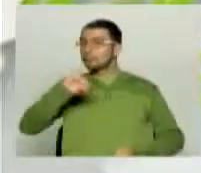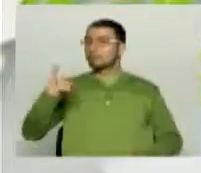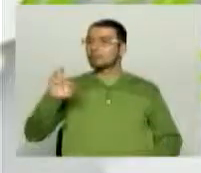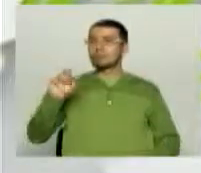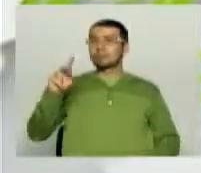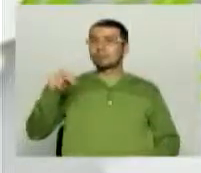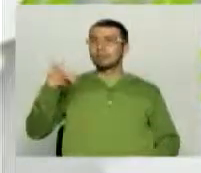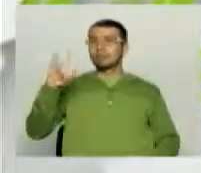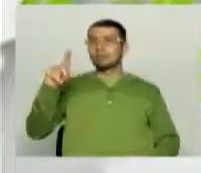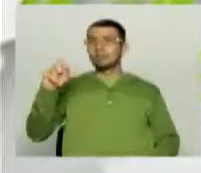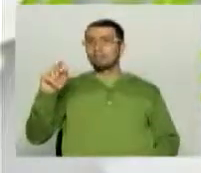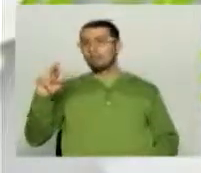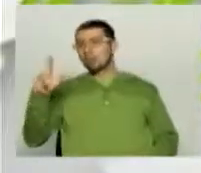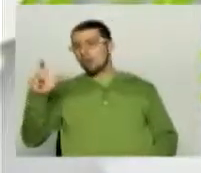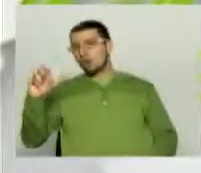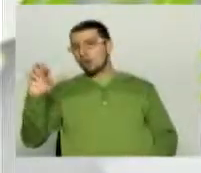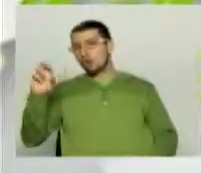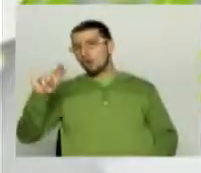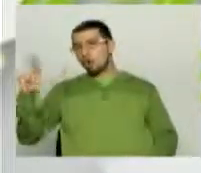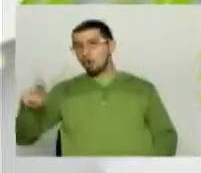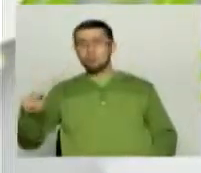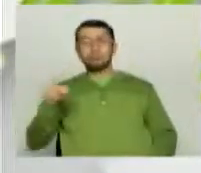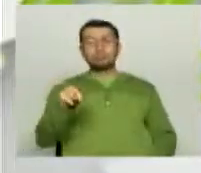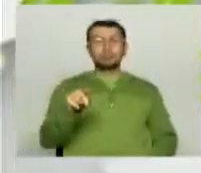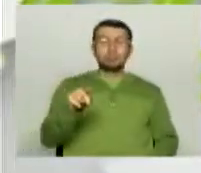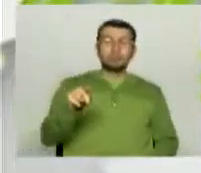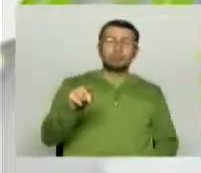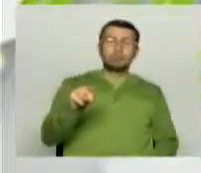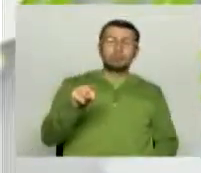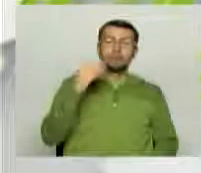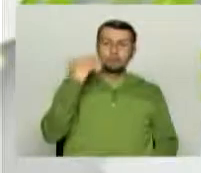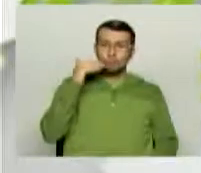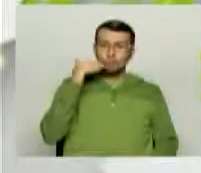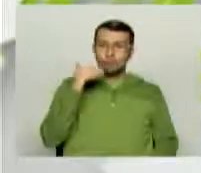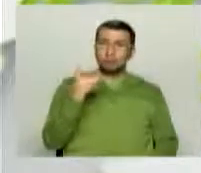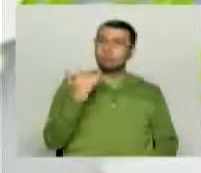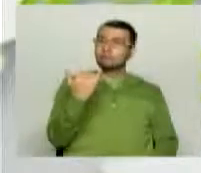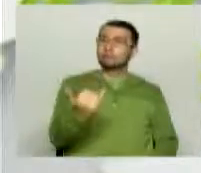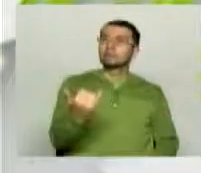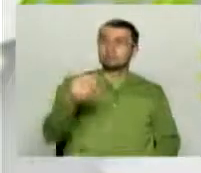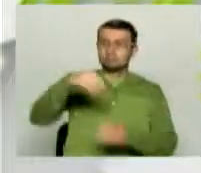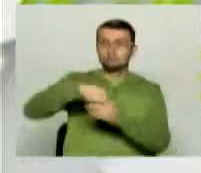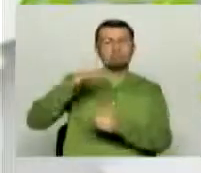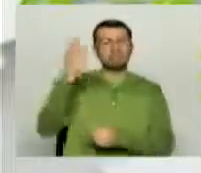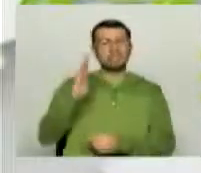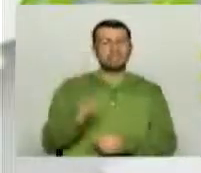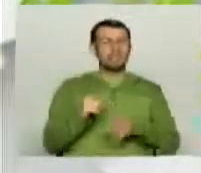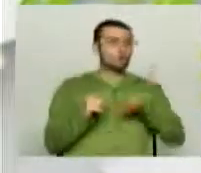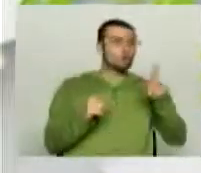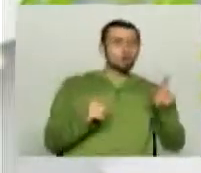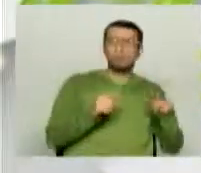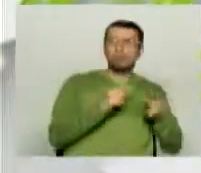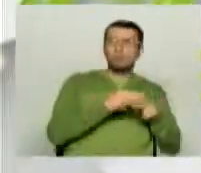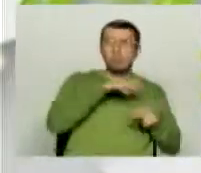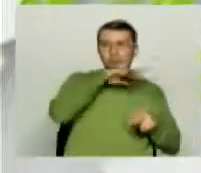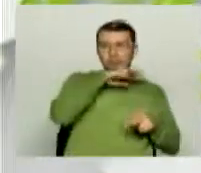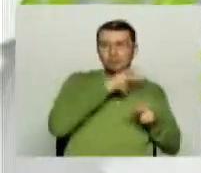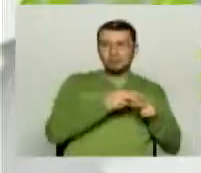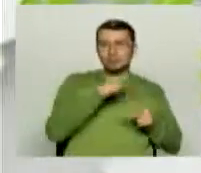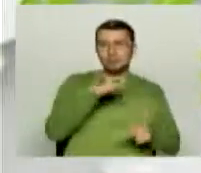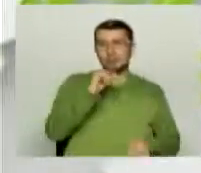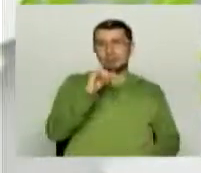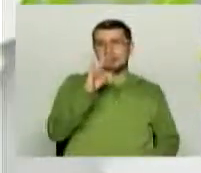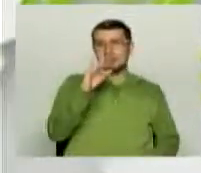una niña brasileña un nombre de perro Pitbull y digamos que lo hicieron bien